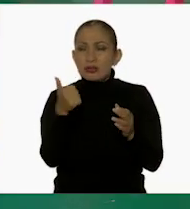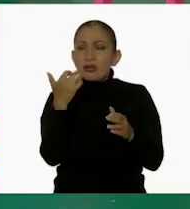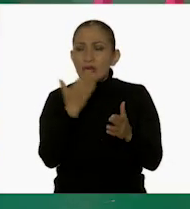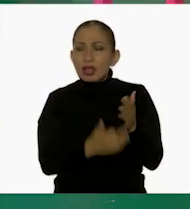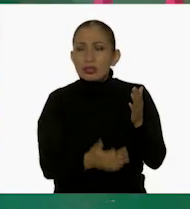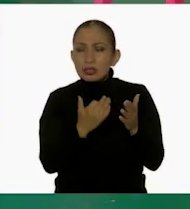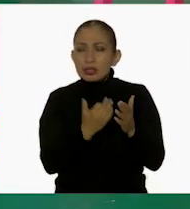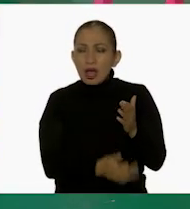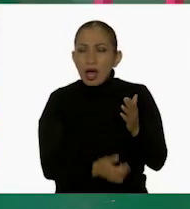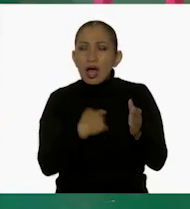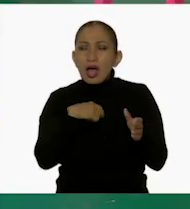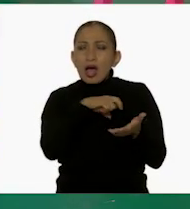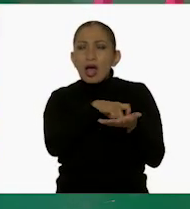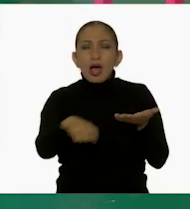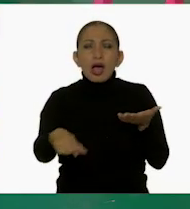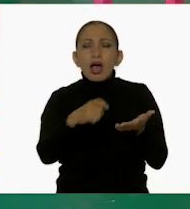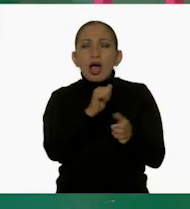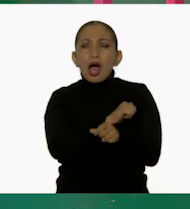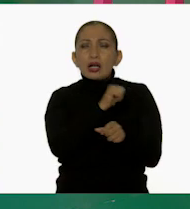necesito para que me compre el carrito?